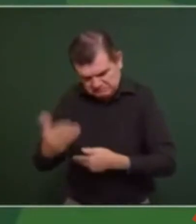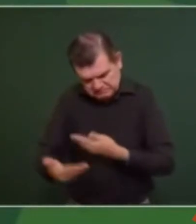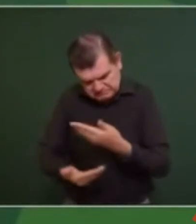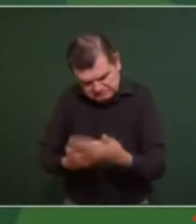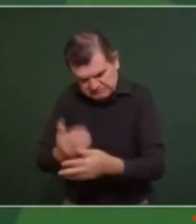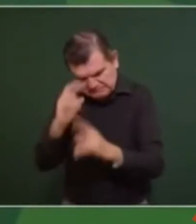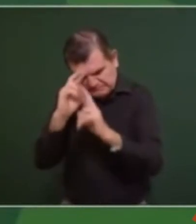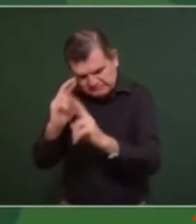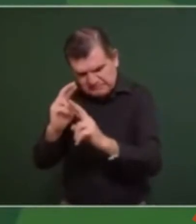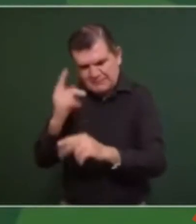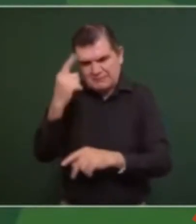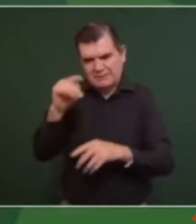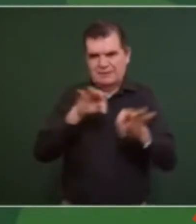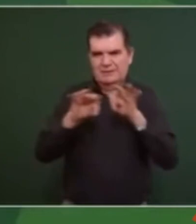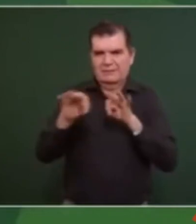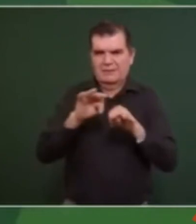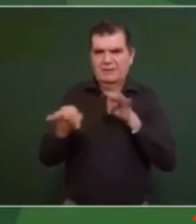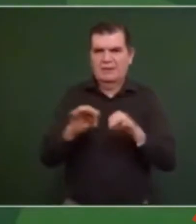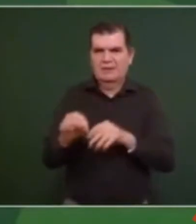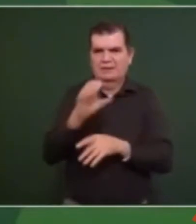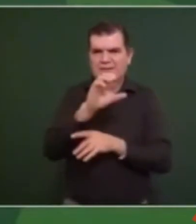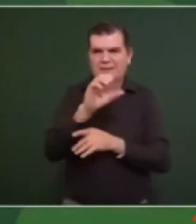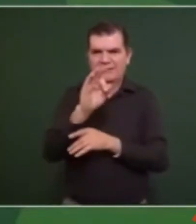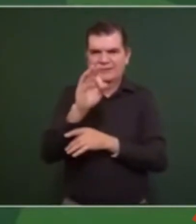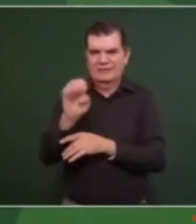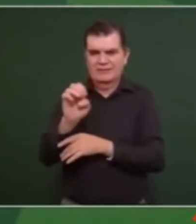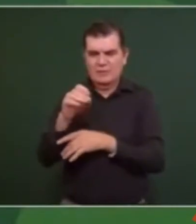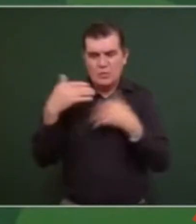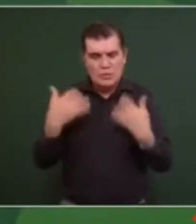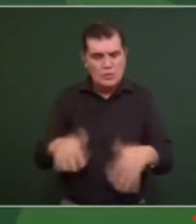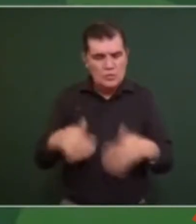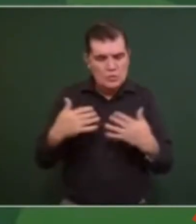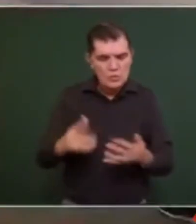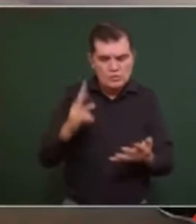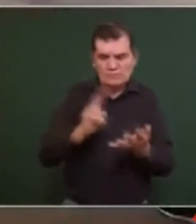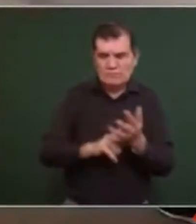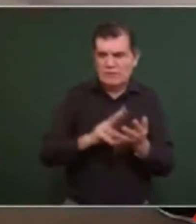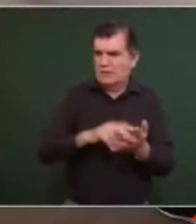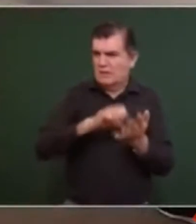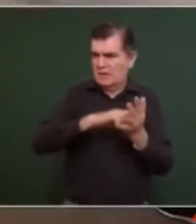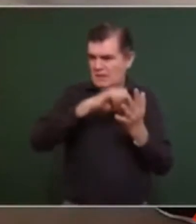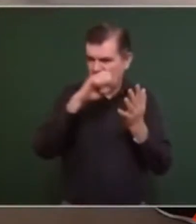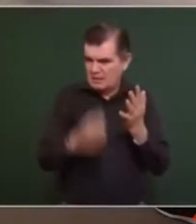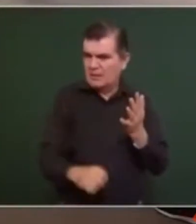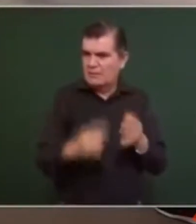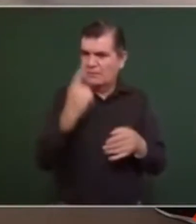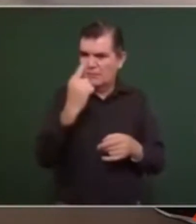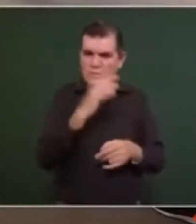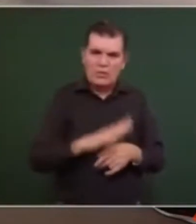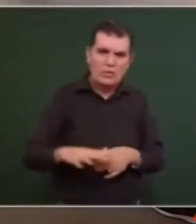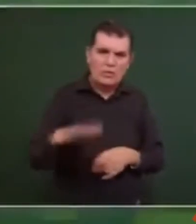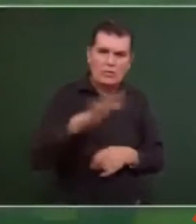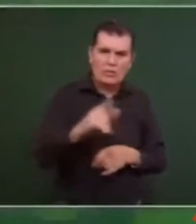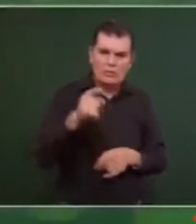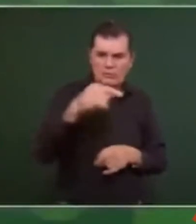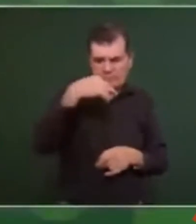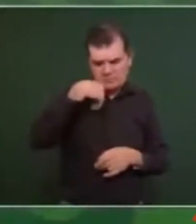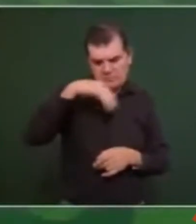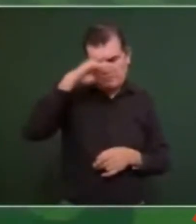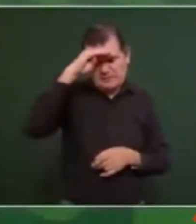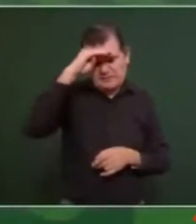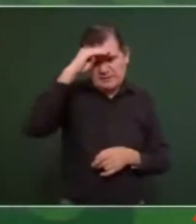trabajadores electricistas y esto que sirva de ejemplo para los que apuestan